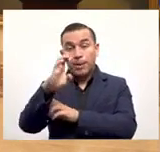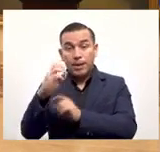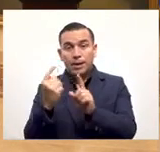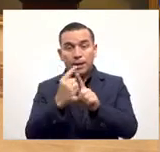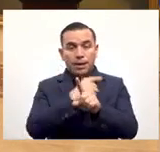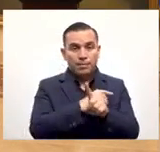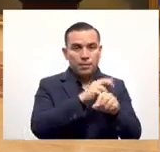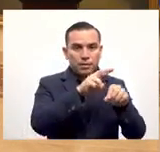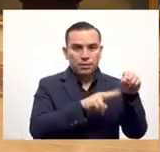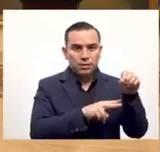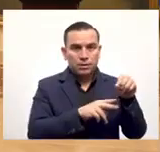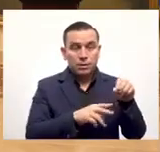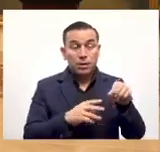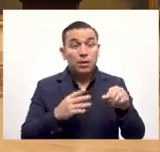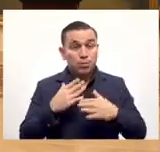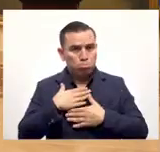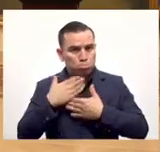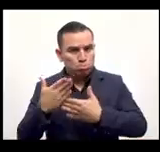ser en bitcoin